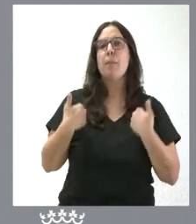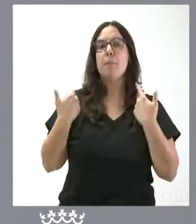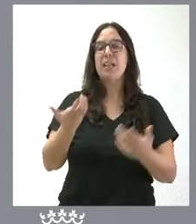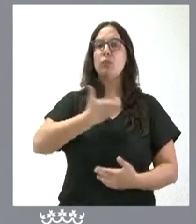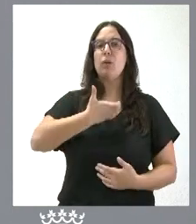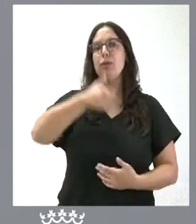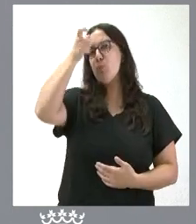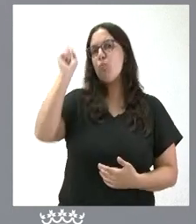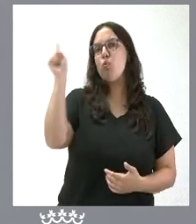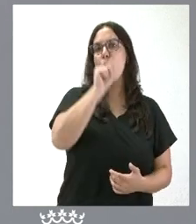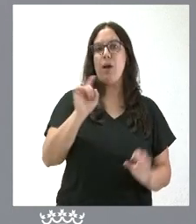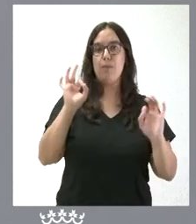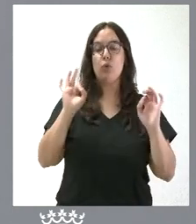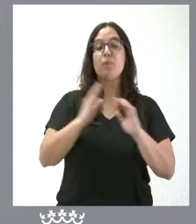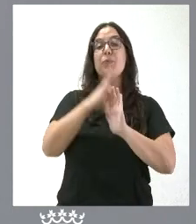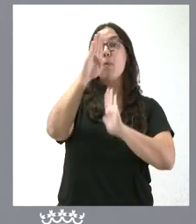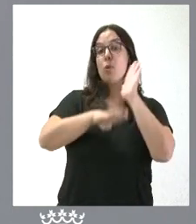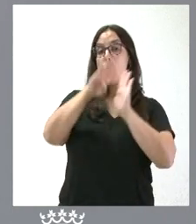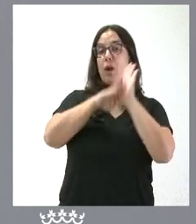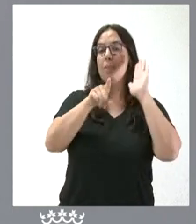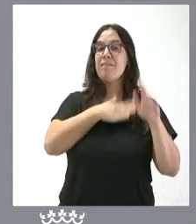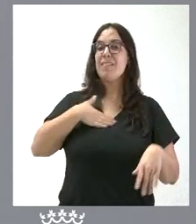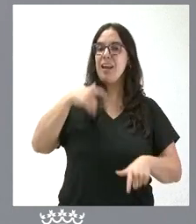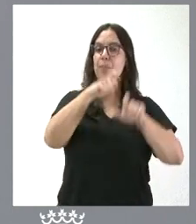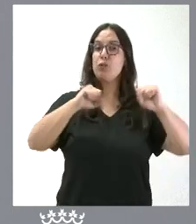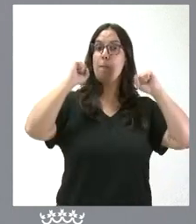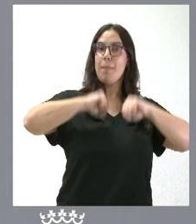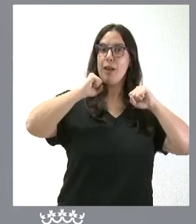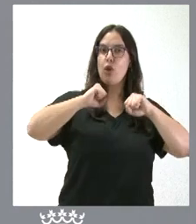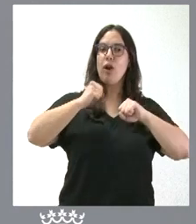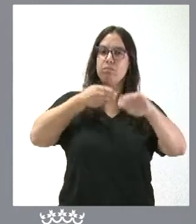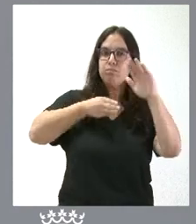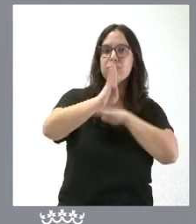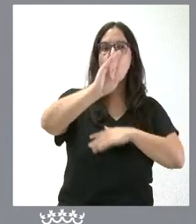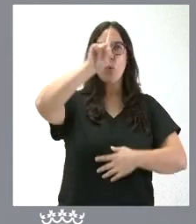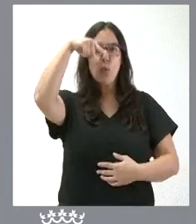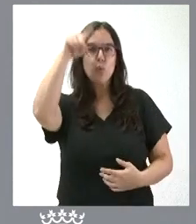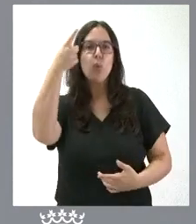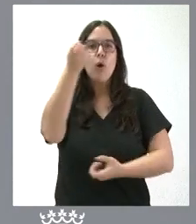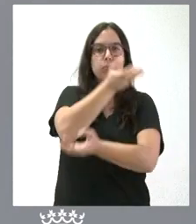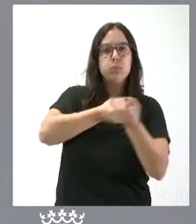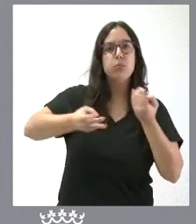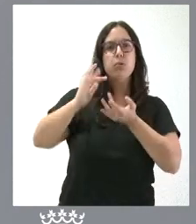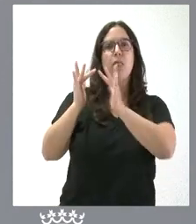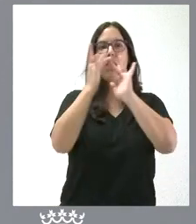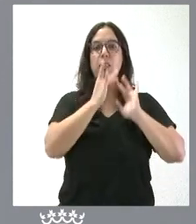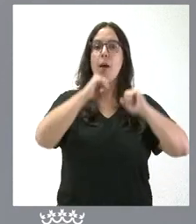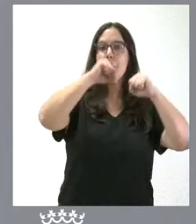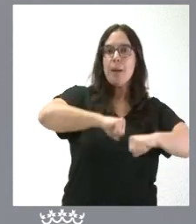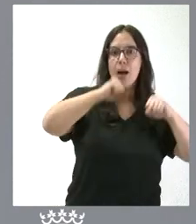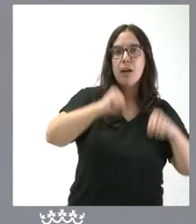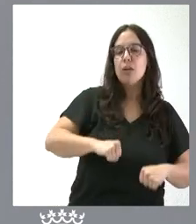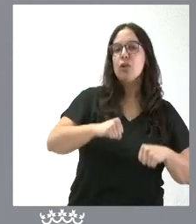medio rural. El programa pretende acercar a las personas mayores la cultura y fomentar el intercambio de relaciones tanto entre mayores